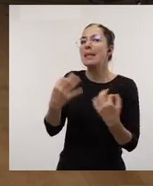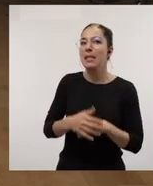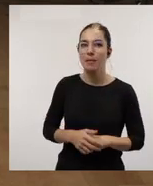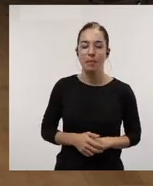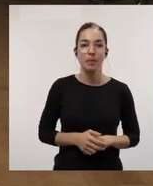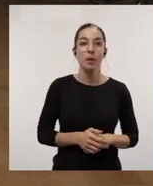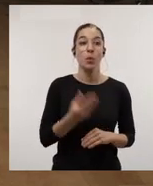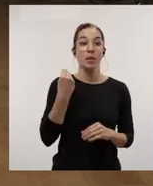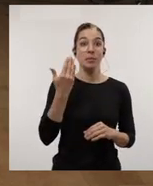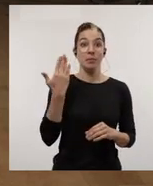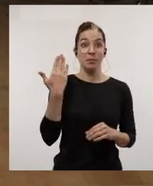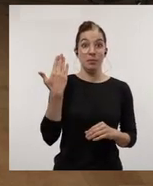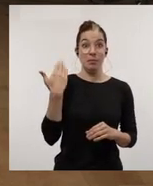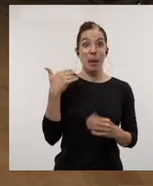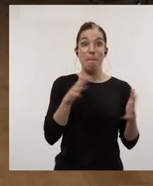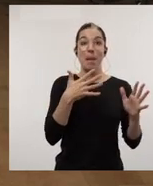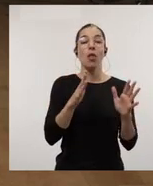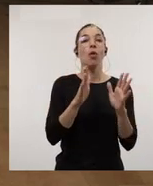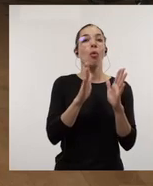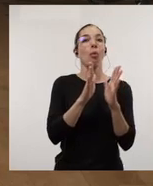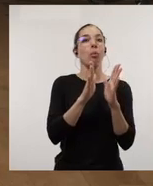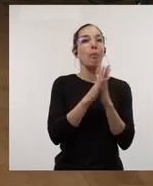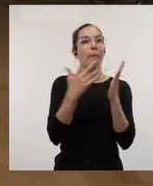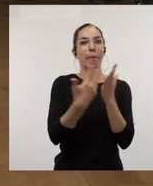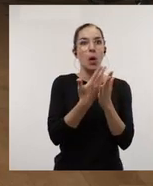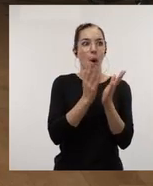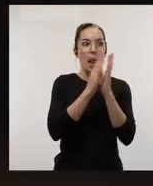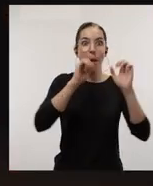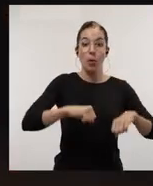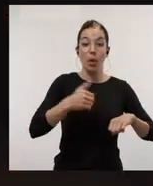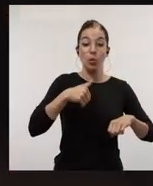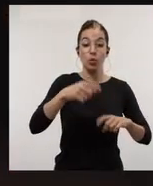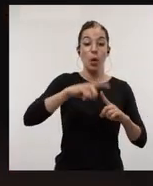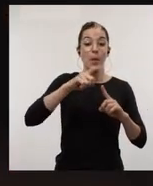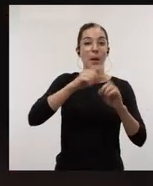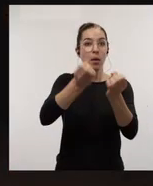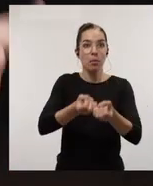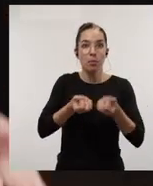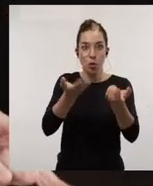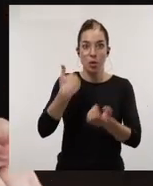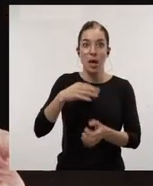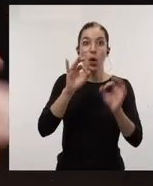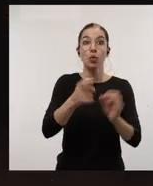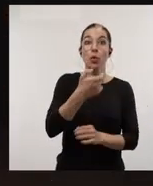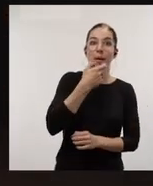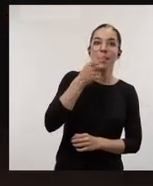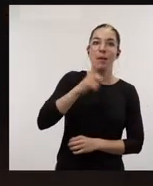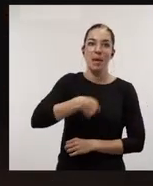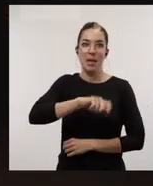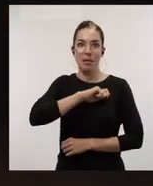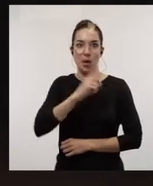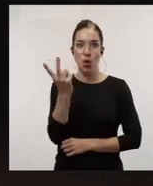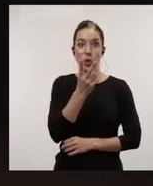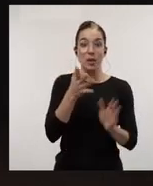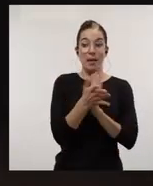prácticas. Pues mira, el manual se aprobó en el mes de marzo y se ha publicado a principios de mayo, tanto en su versión en inglés como en español.